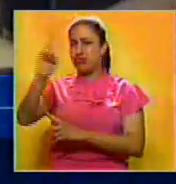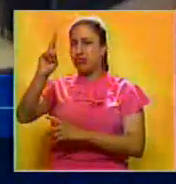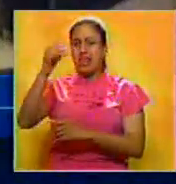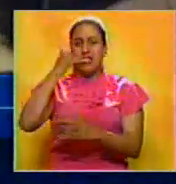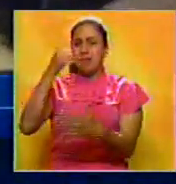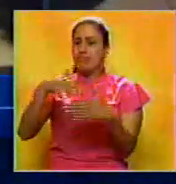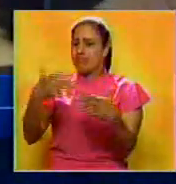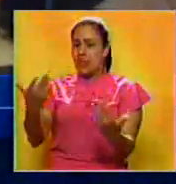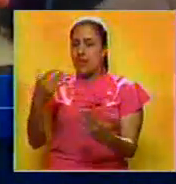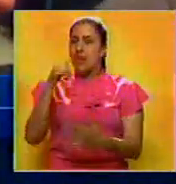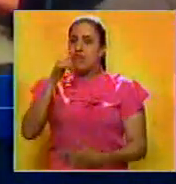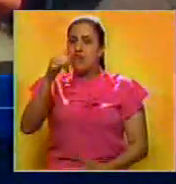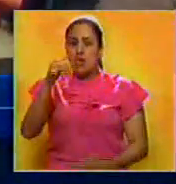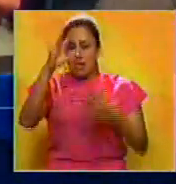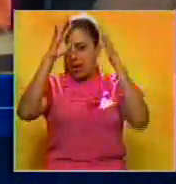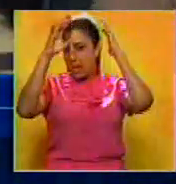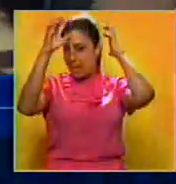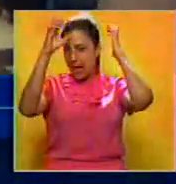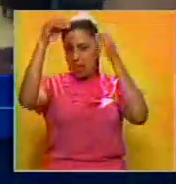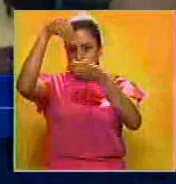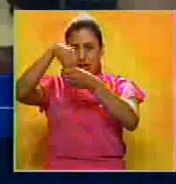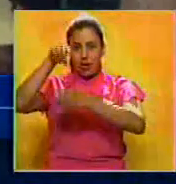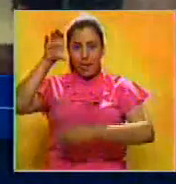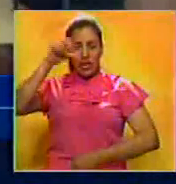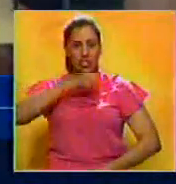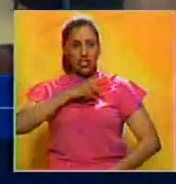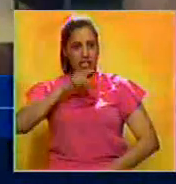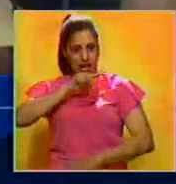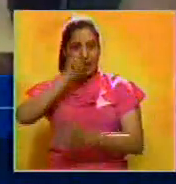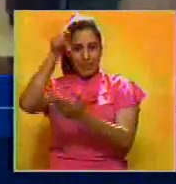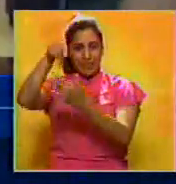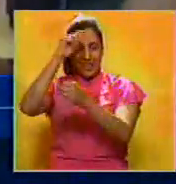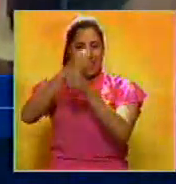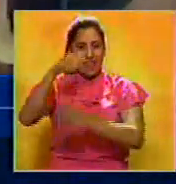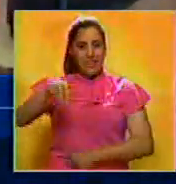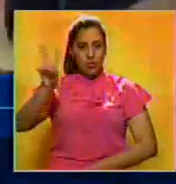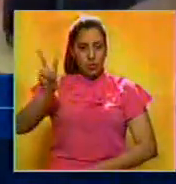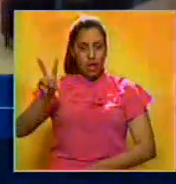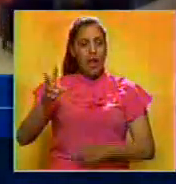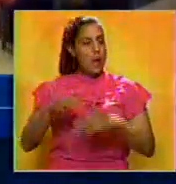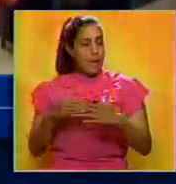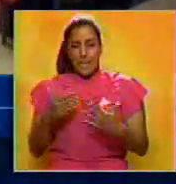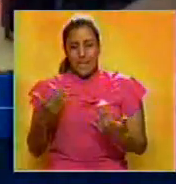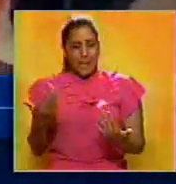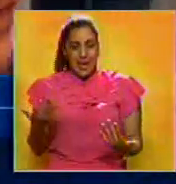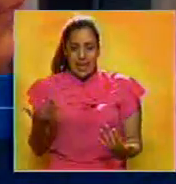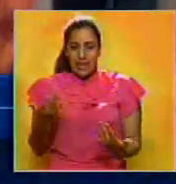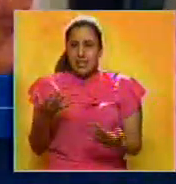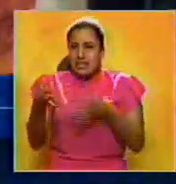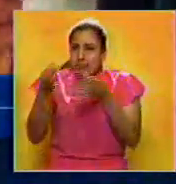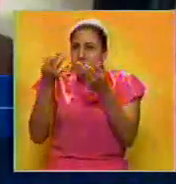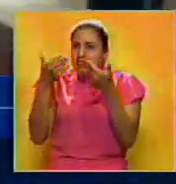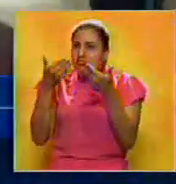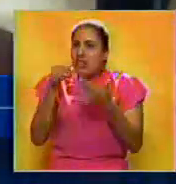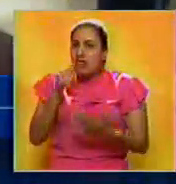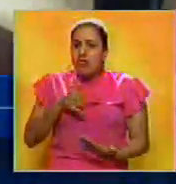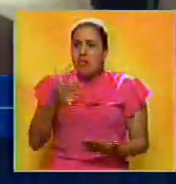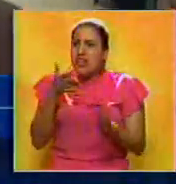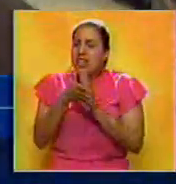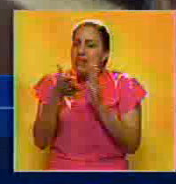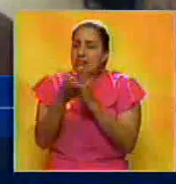informar a nuestro embajador en ese país, para que nos informe